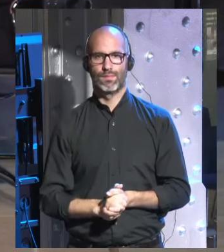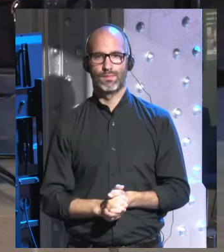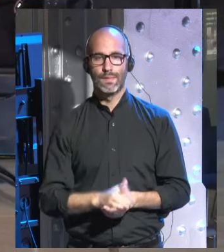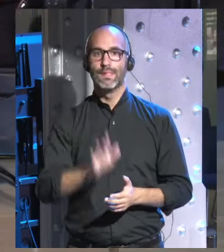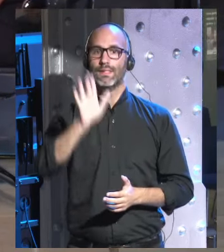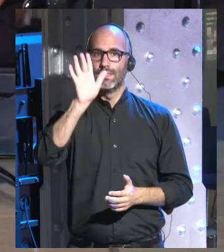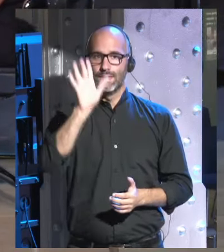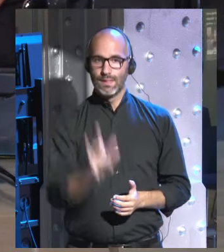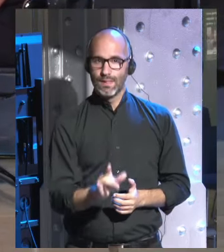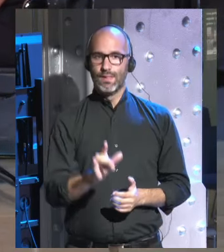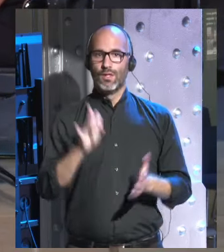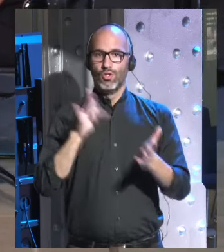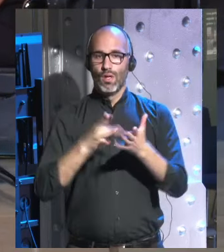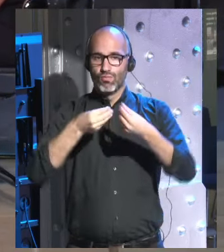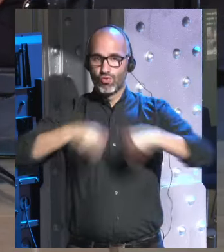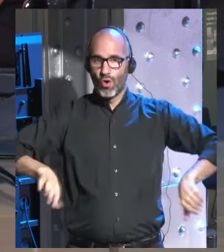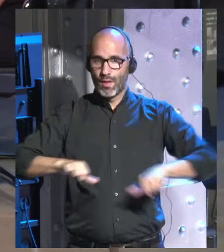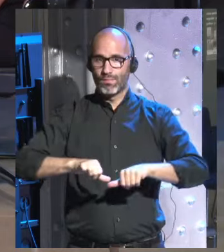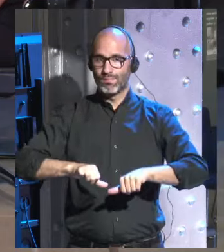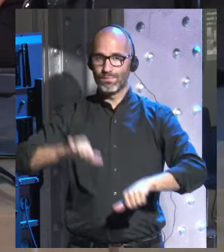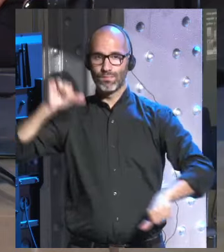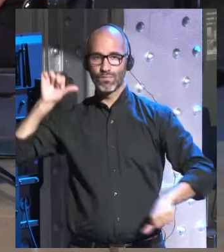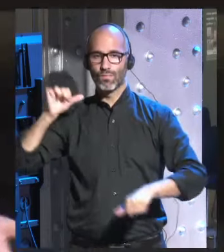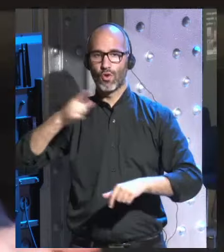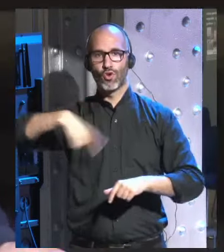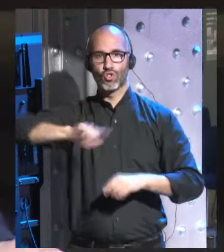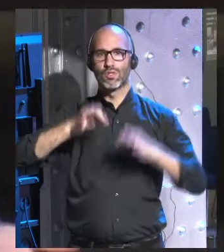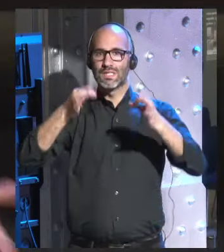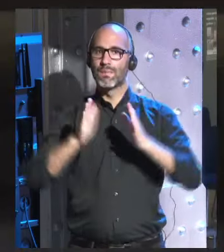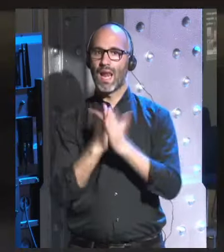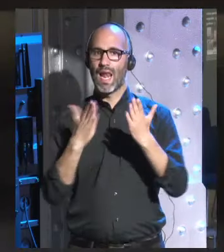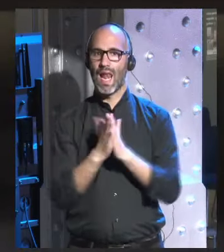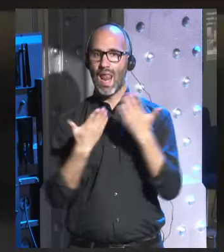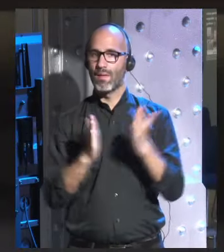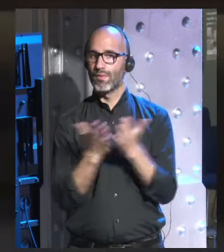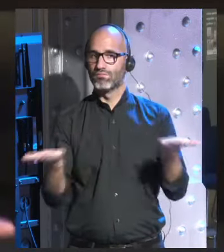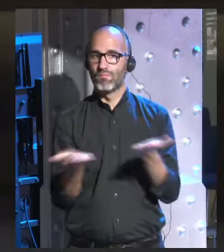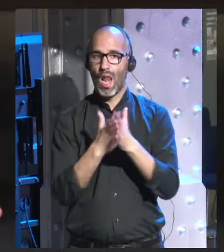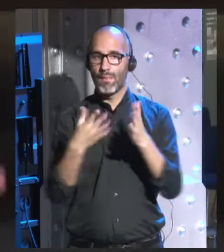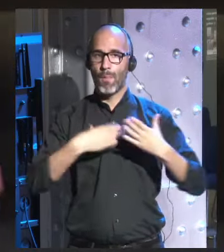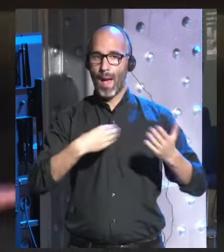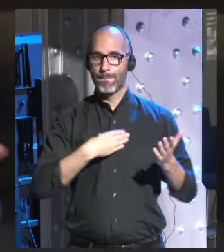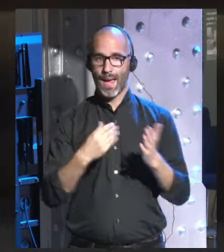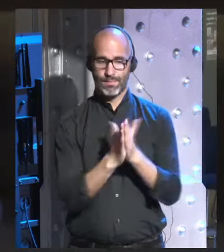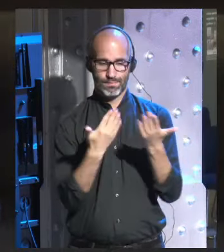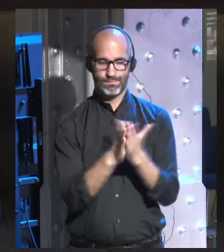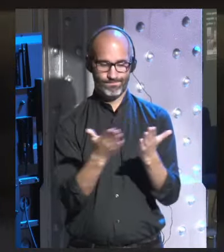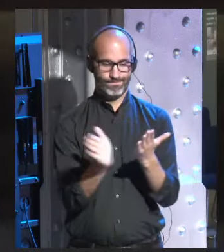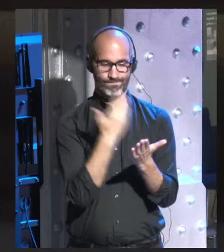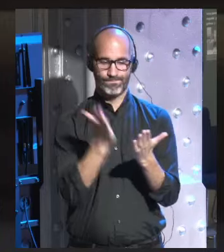sí durante toda la historia hemos leído libros y los libros no hacían nada estaban ahí y ya está ahora